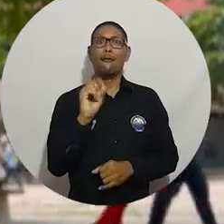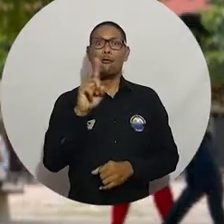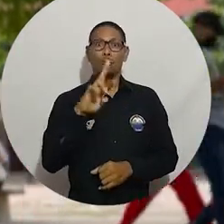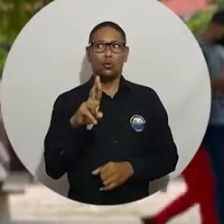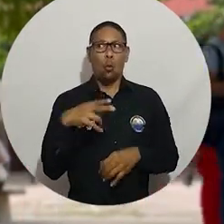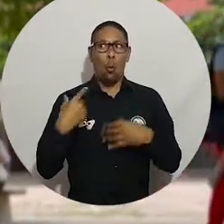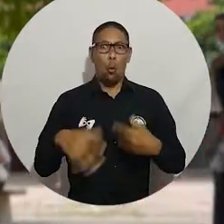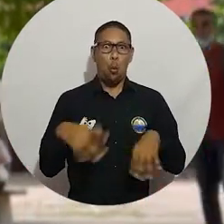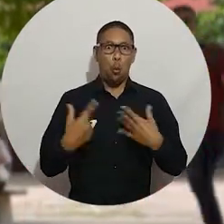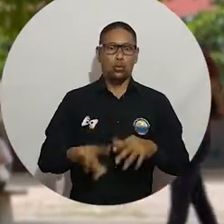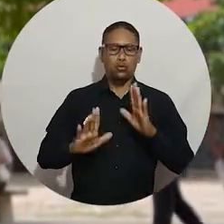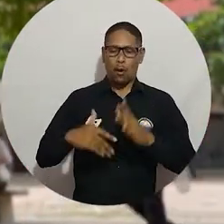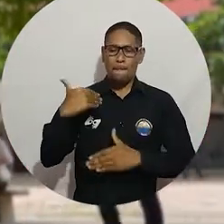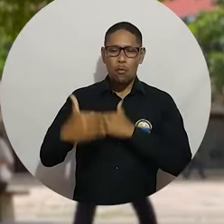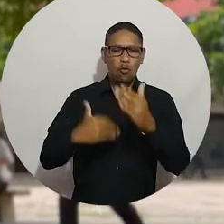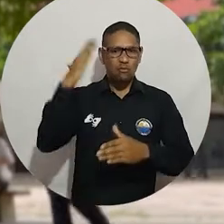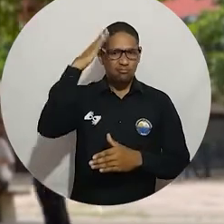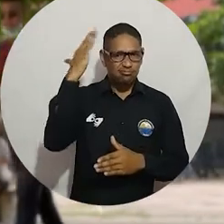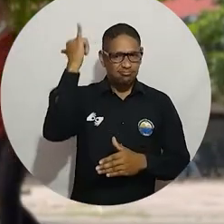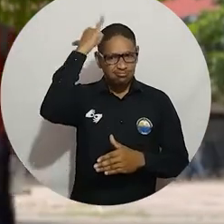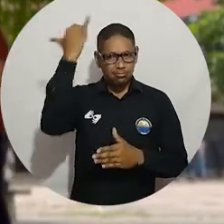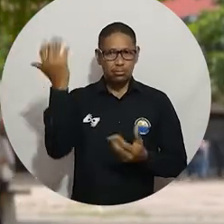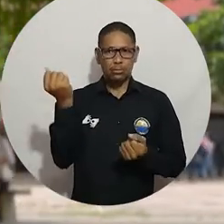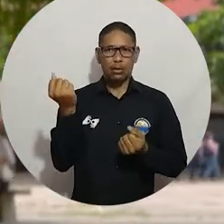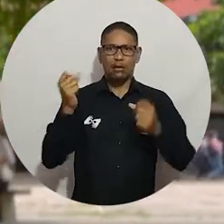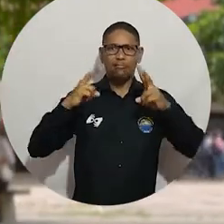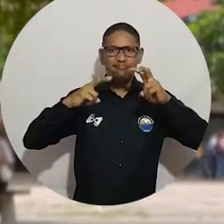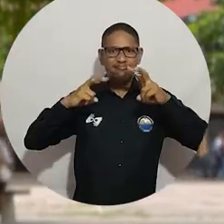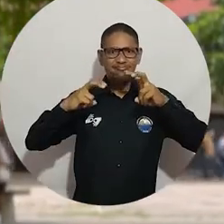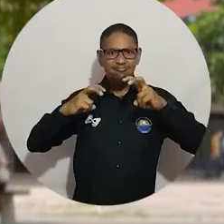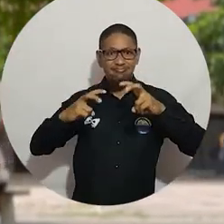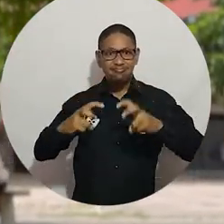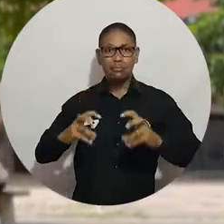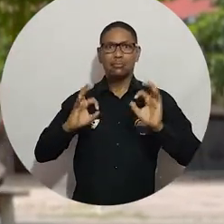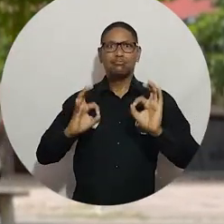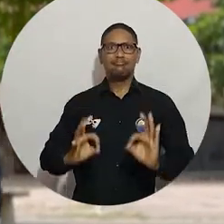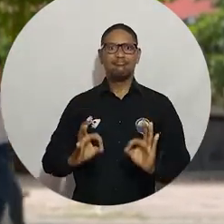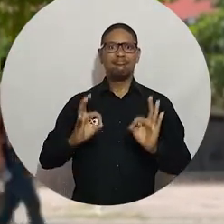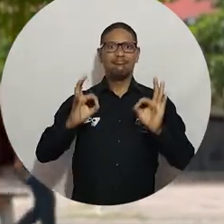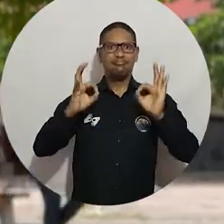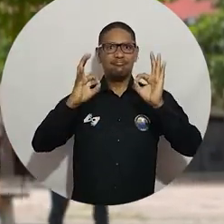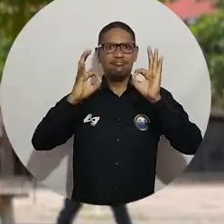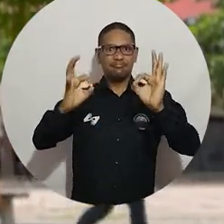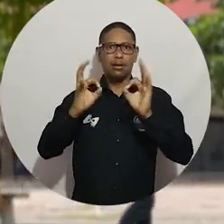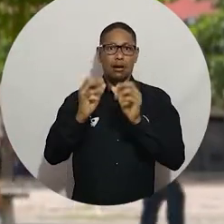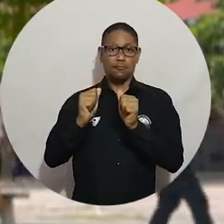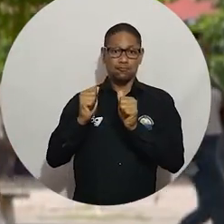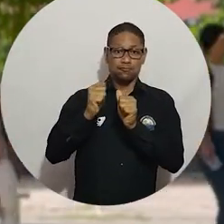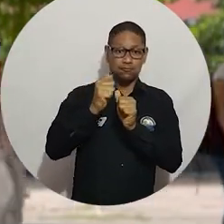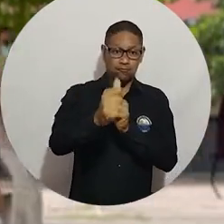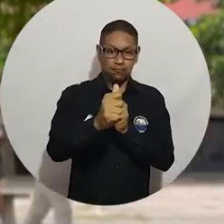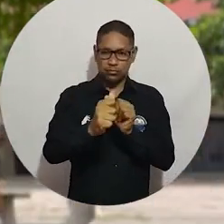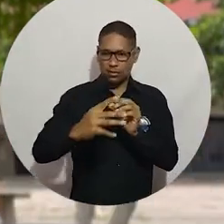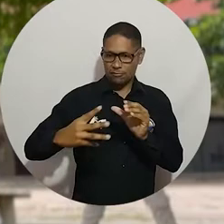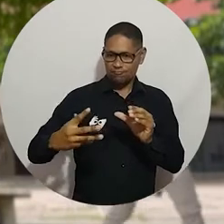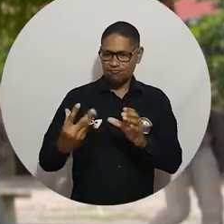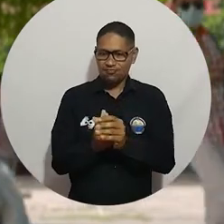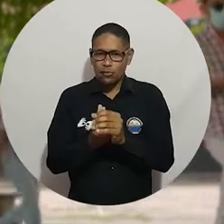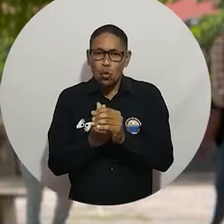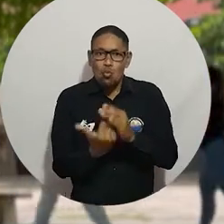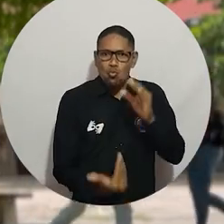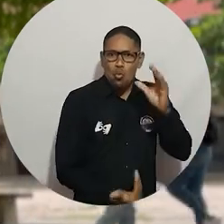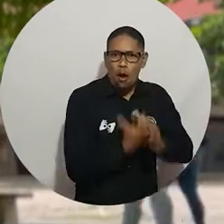estudiantes, profesores y personal administrativo. Asimismo, enfermería obtiene automáticamente la tercera